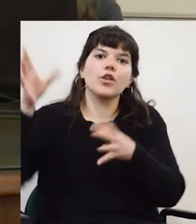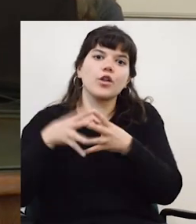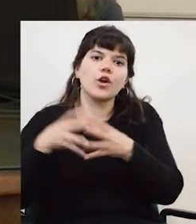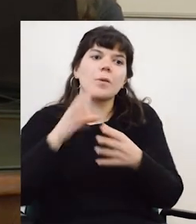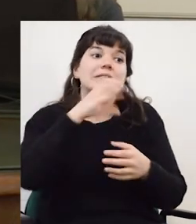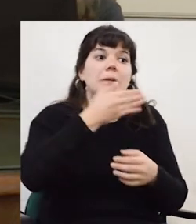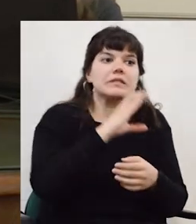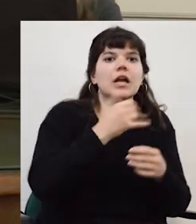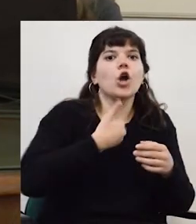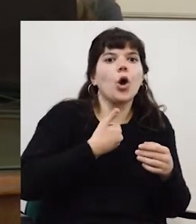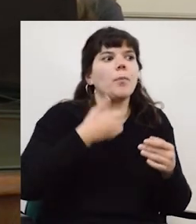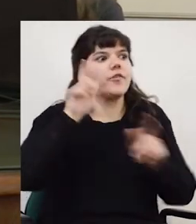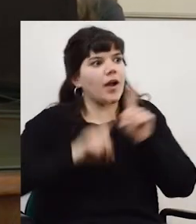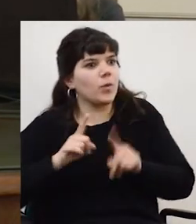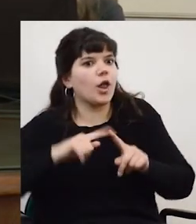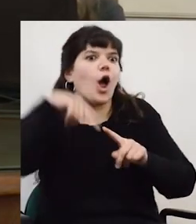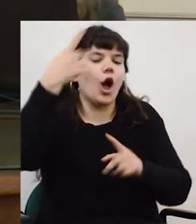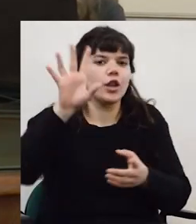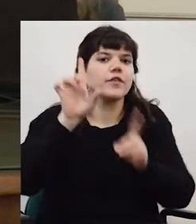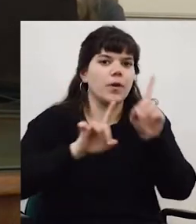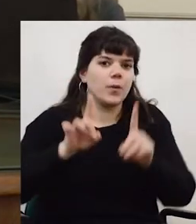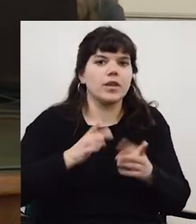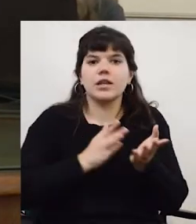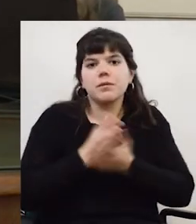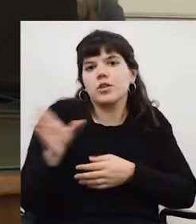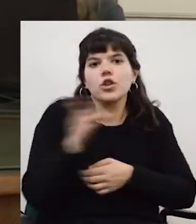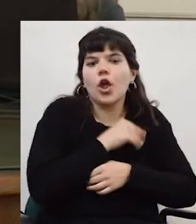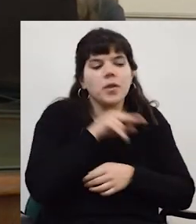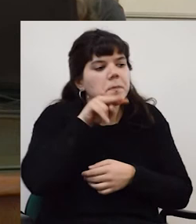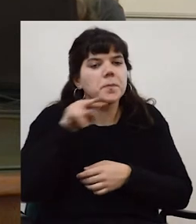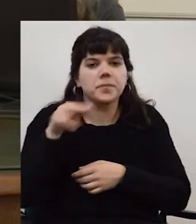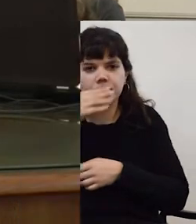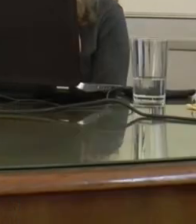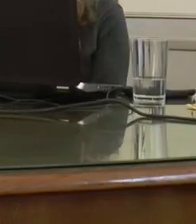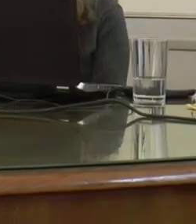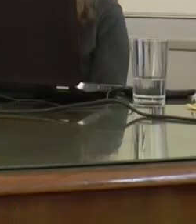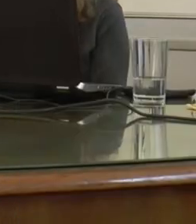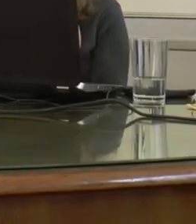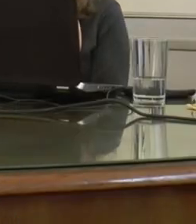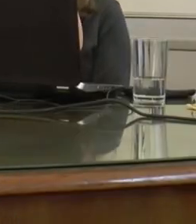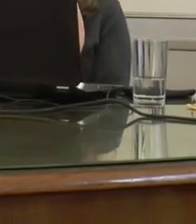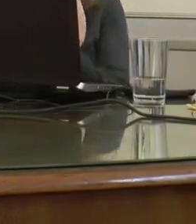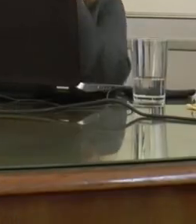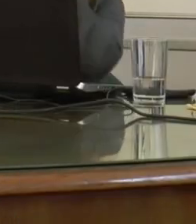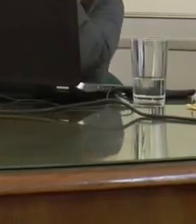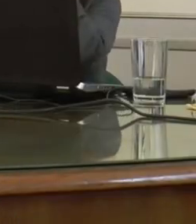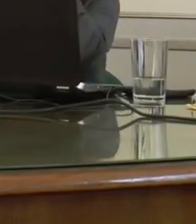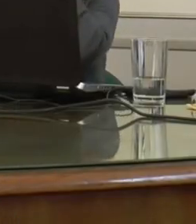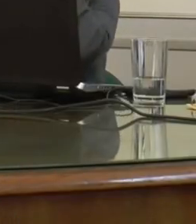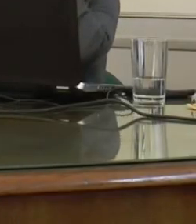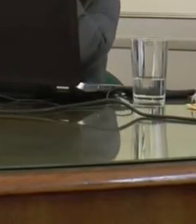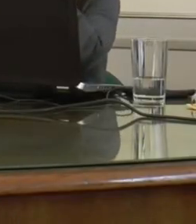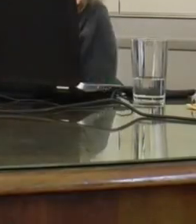como se porta la facultad con las otras facultades es como tremendo tremendo pero bueno